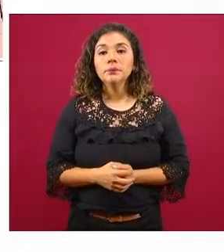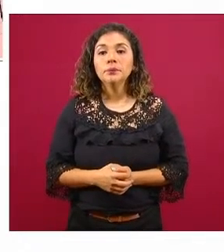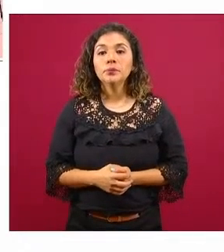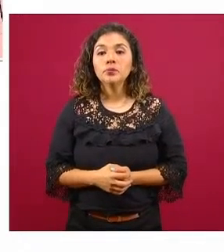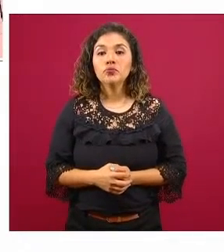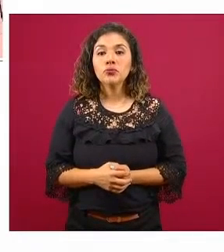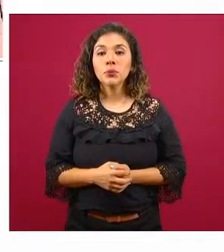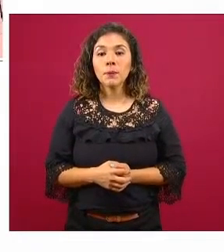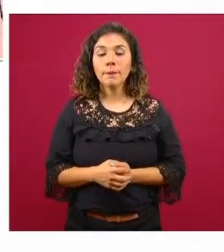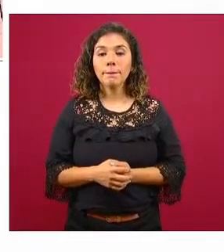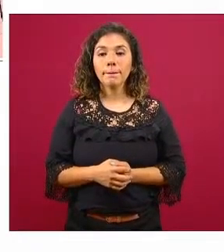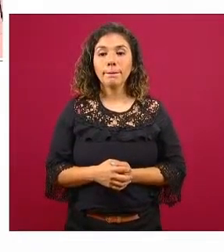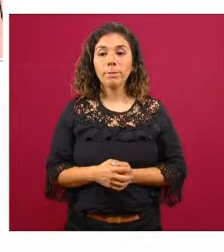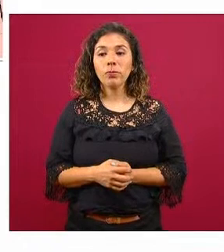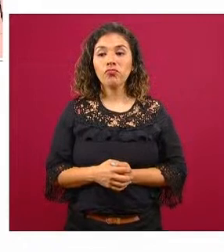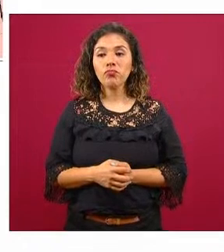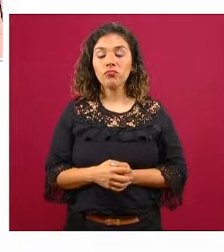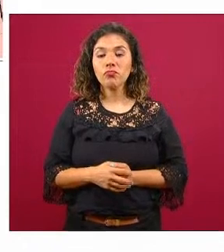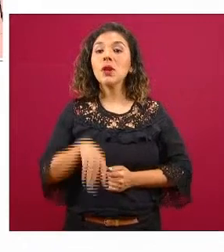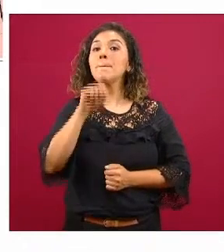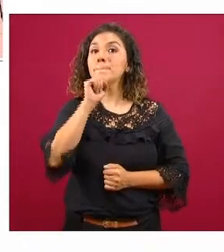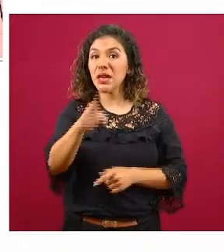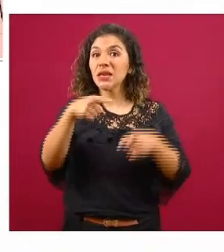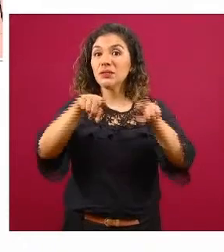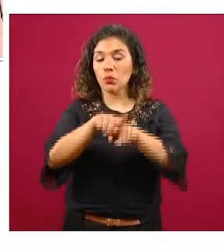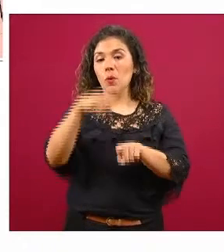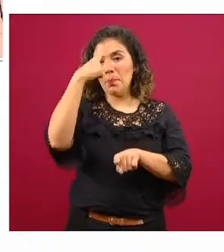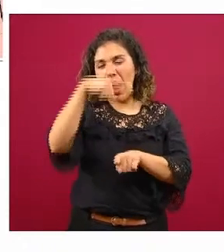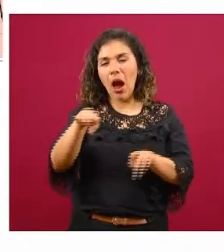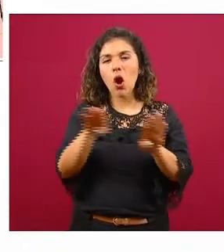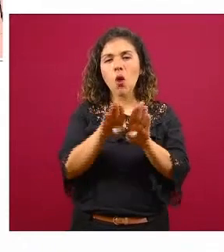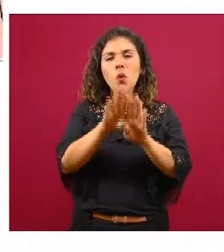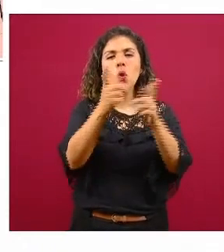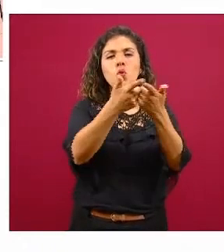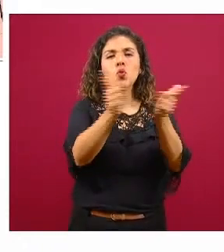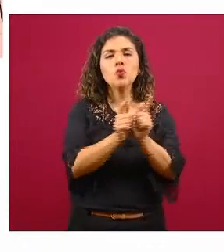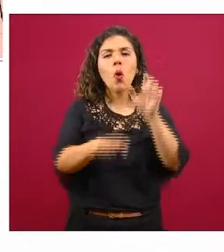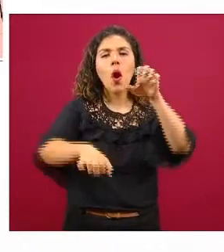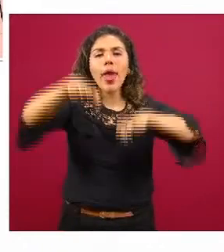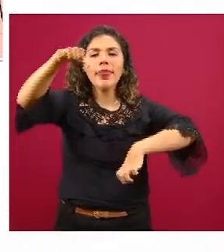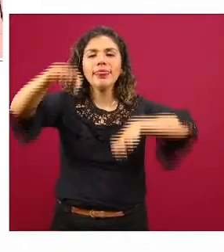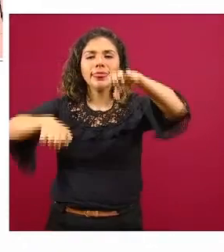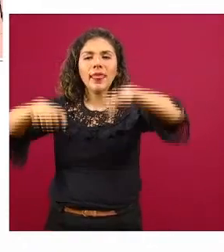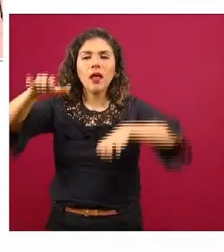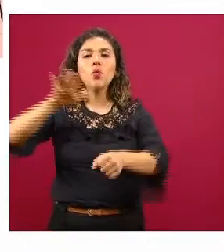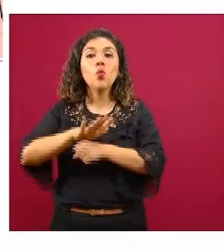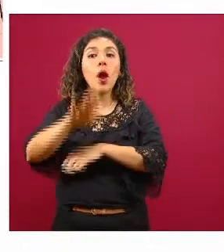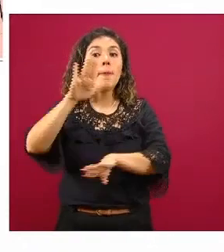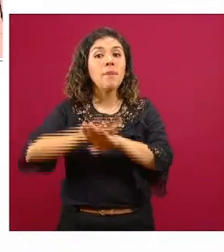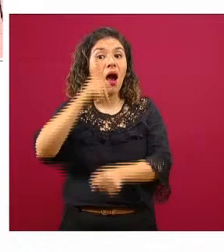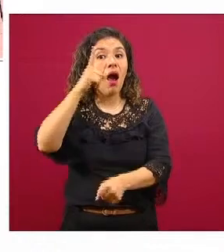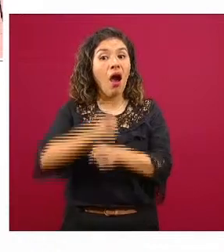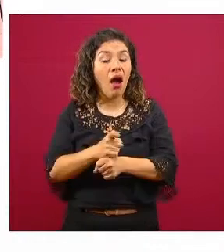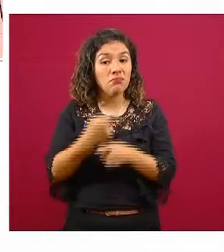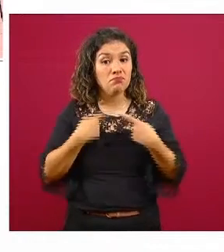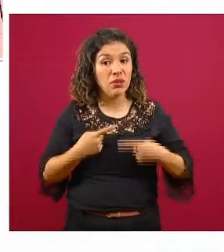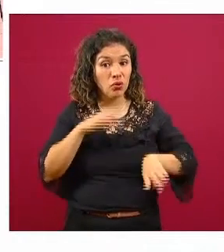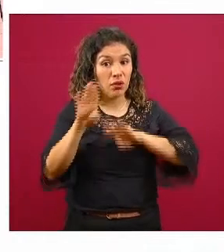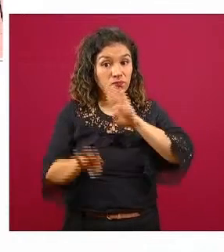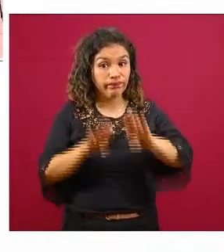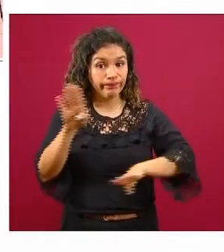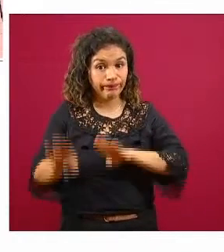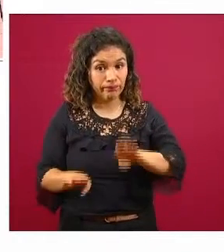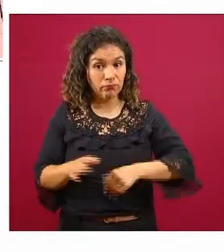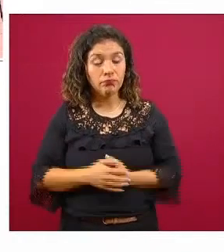hicimos el mismo ejercicio para dividir por grupos etarios y ver quiénes fueron los más afectados en